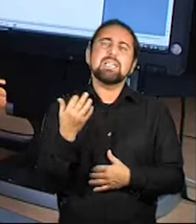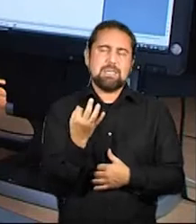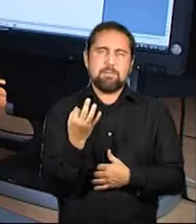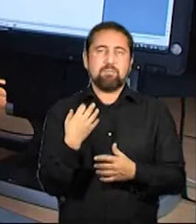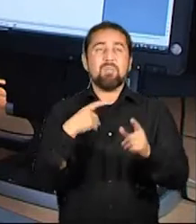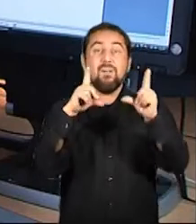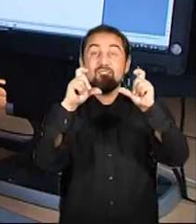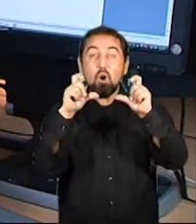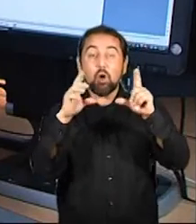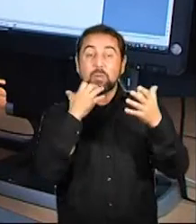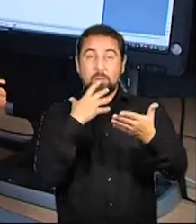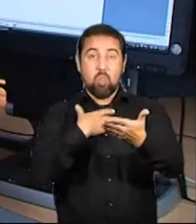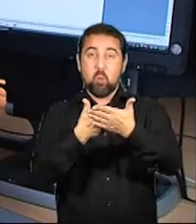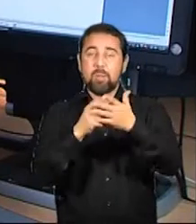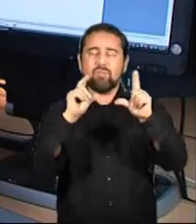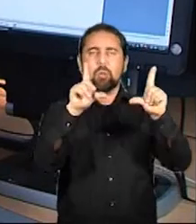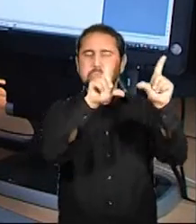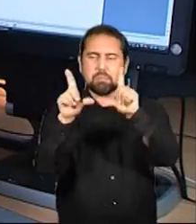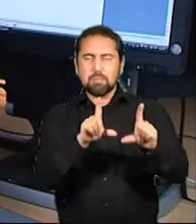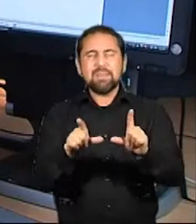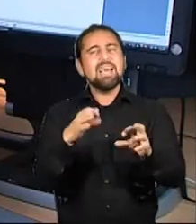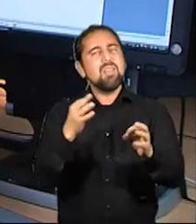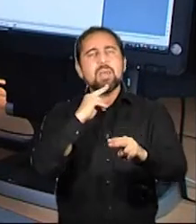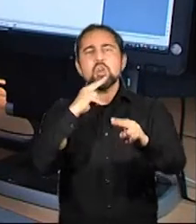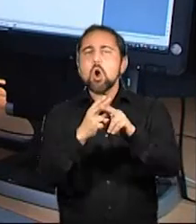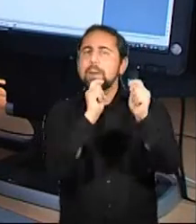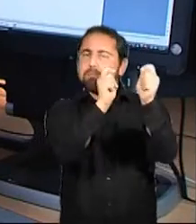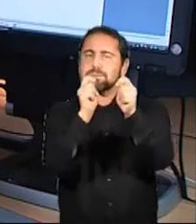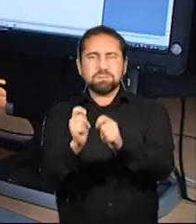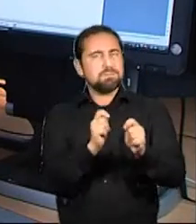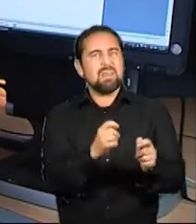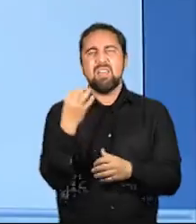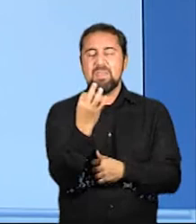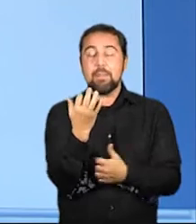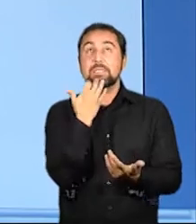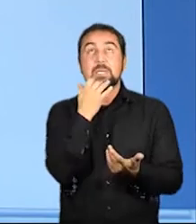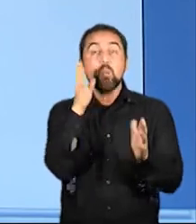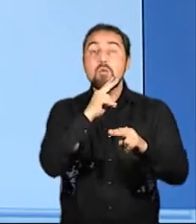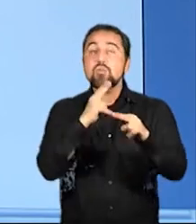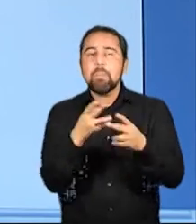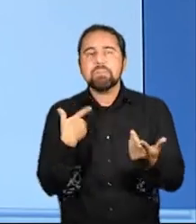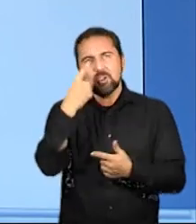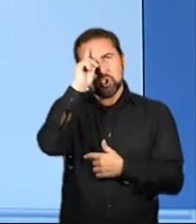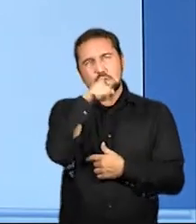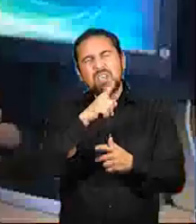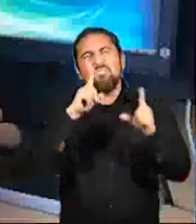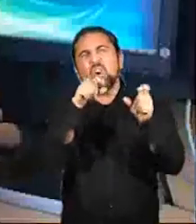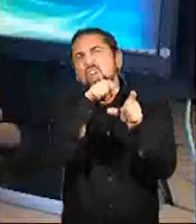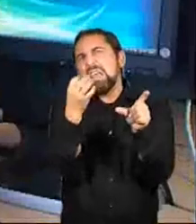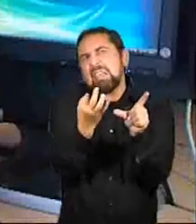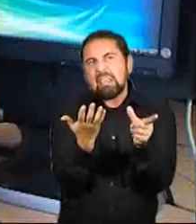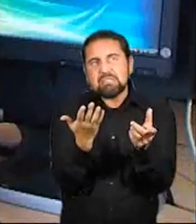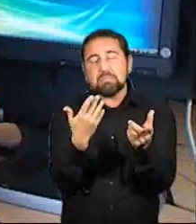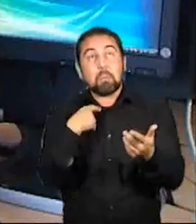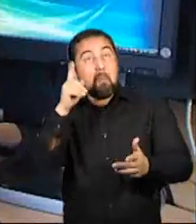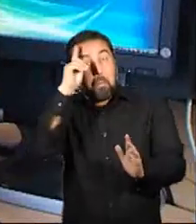todas las fotos estén etiquetadas o todas las imágenes, porque en caso de que no estén, yo no podría acceder a ellas ni saber qué contienen esas fotografías. Hemos